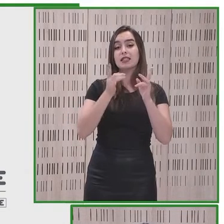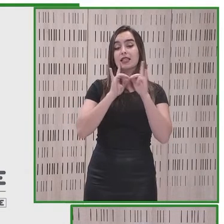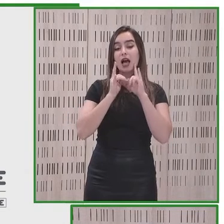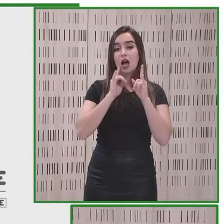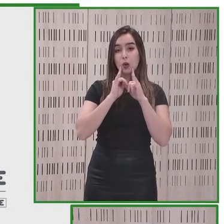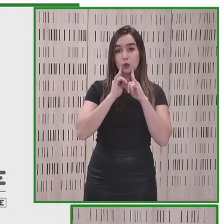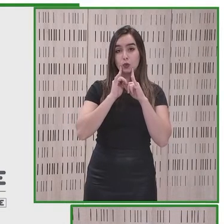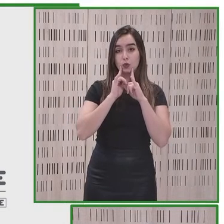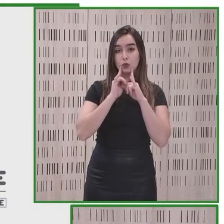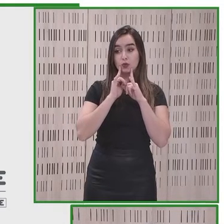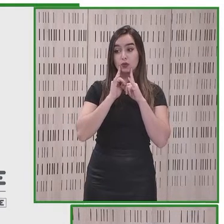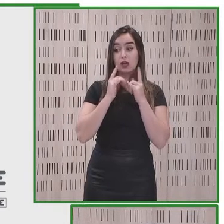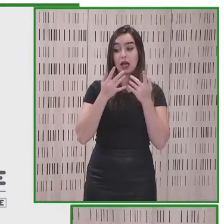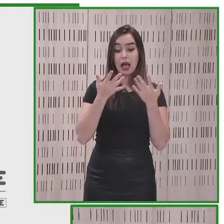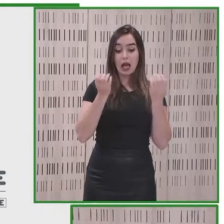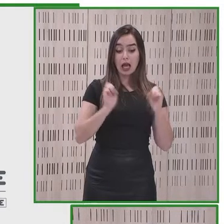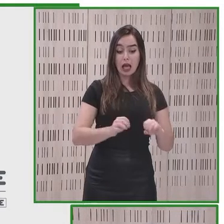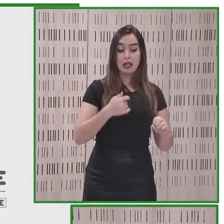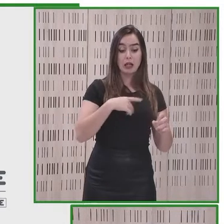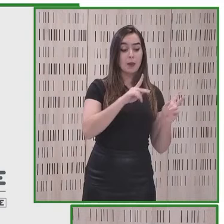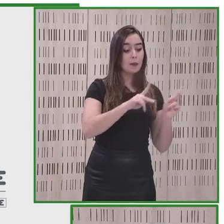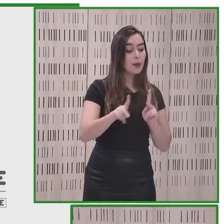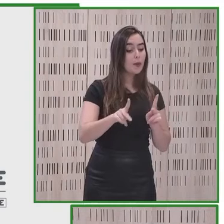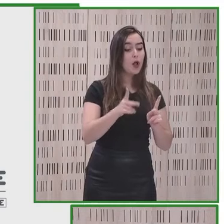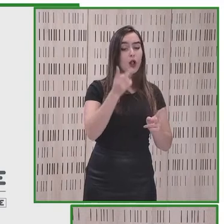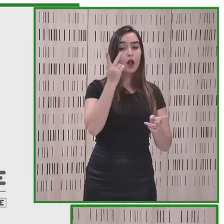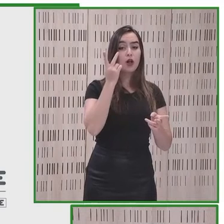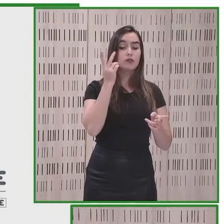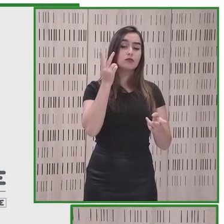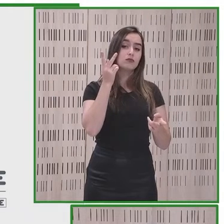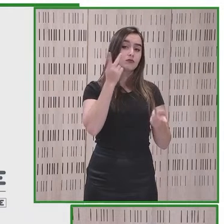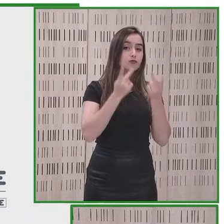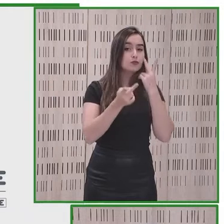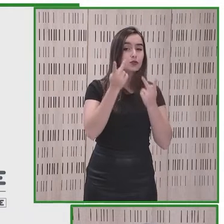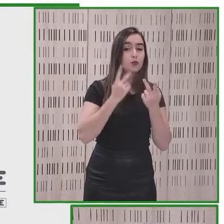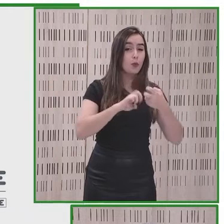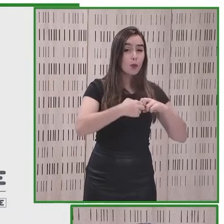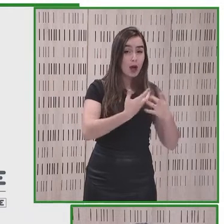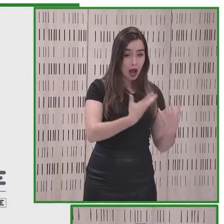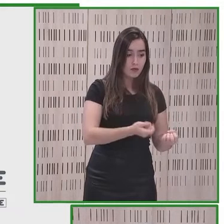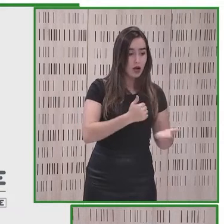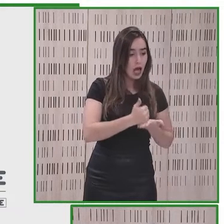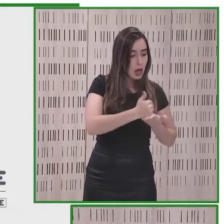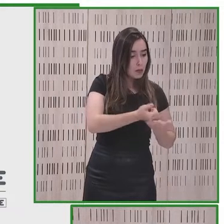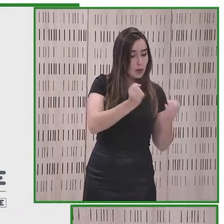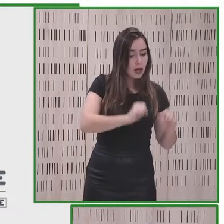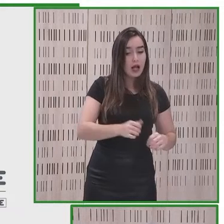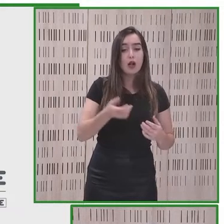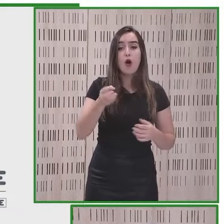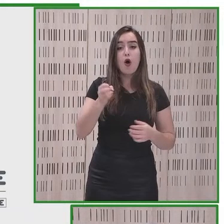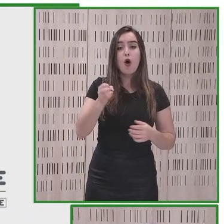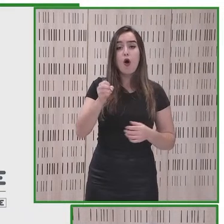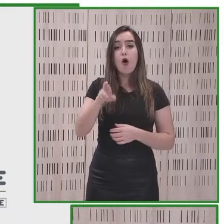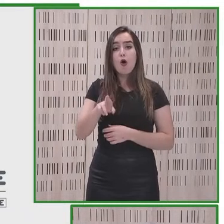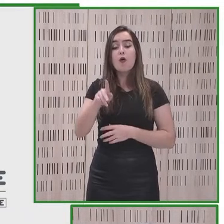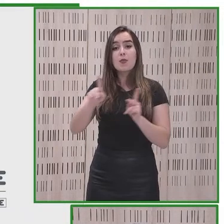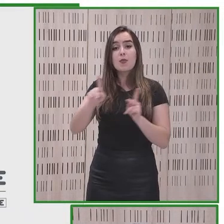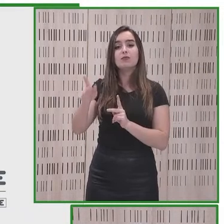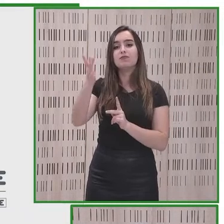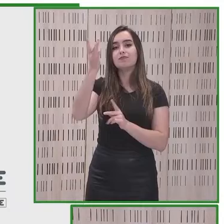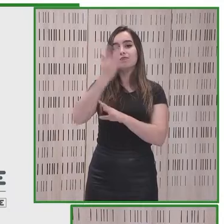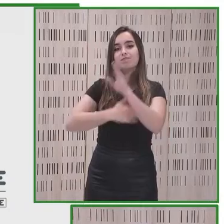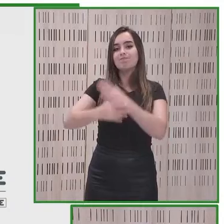problemas visuales pero también a personas con discapacidad intelectual a orientarse en el